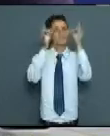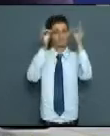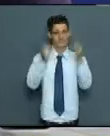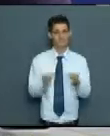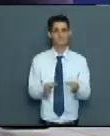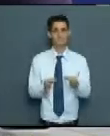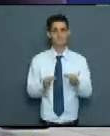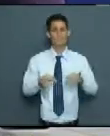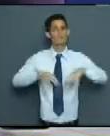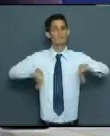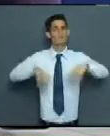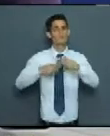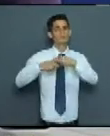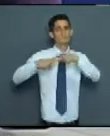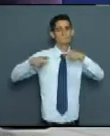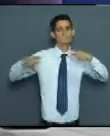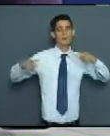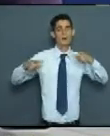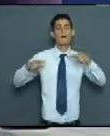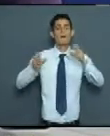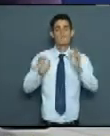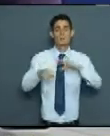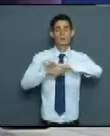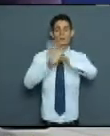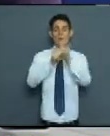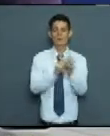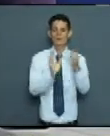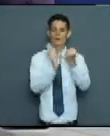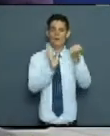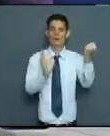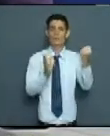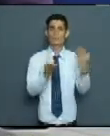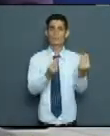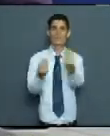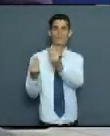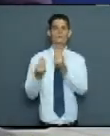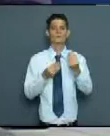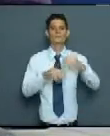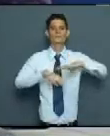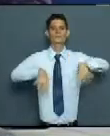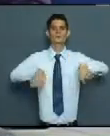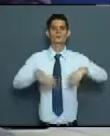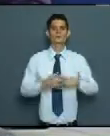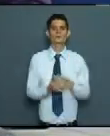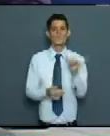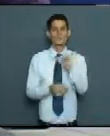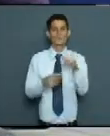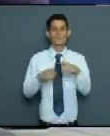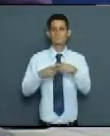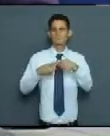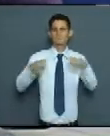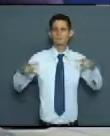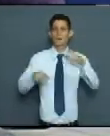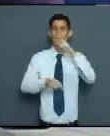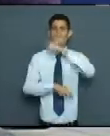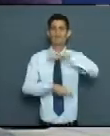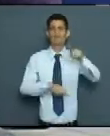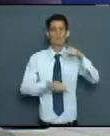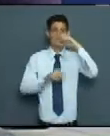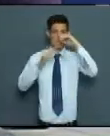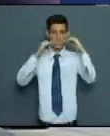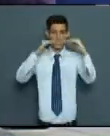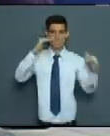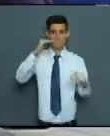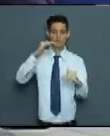Hoy con el incremento considerable de casos positivos a la pandemia, también el incremento de pacientes en edades